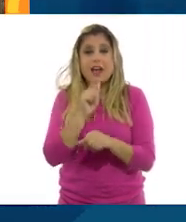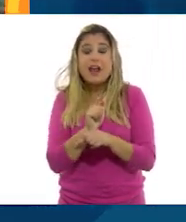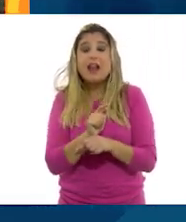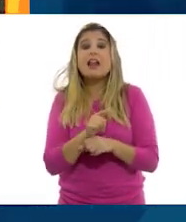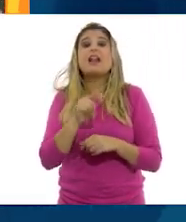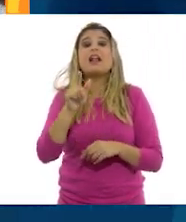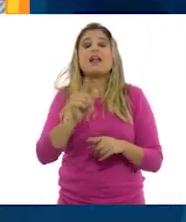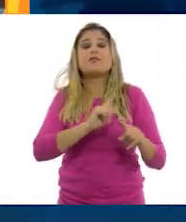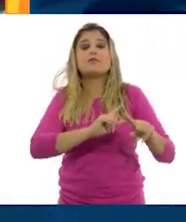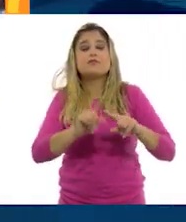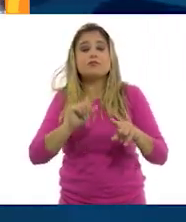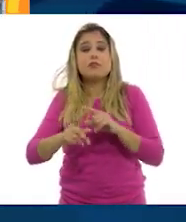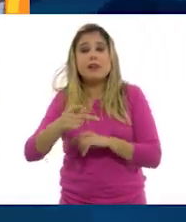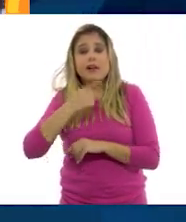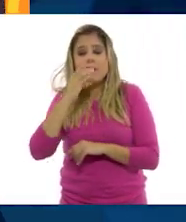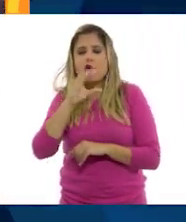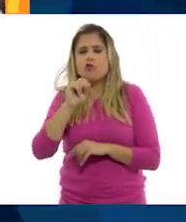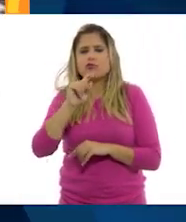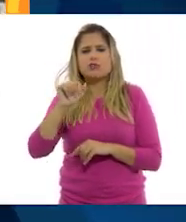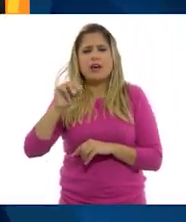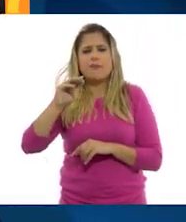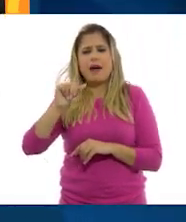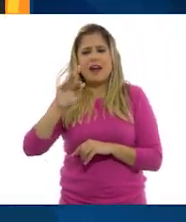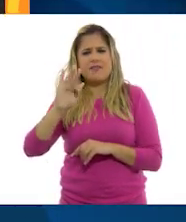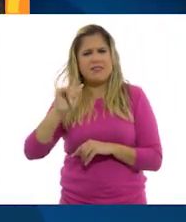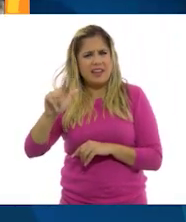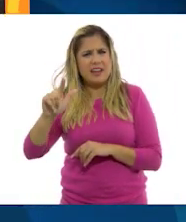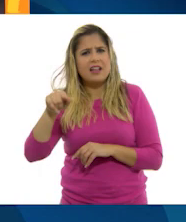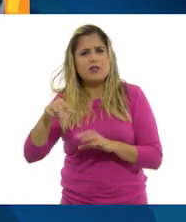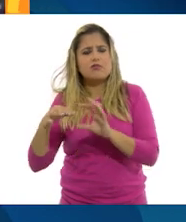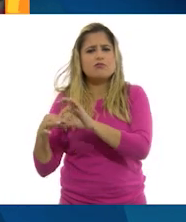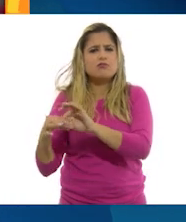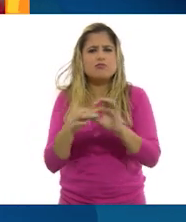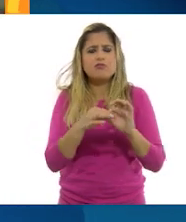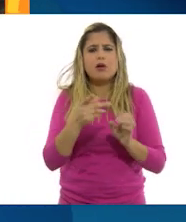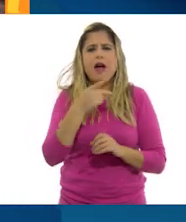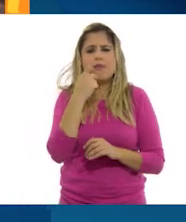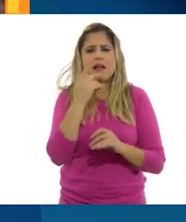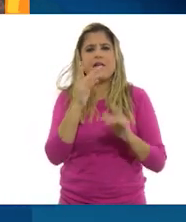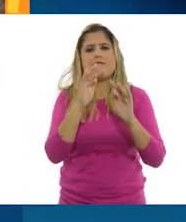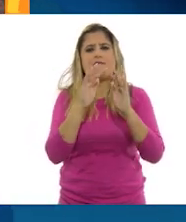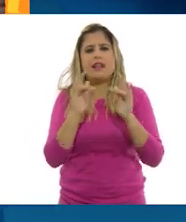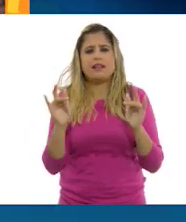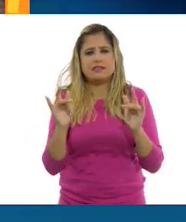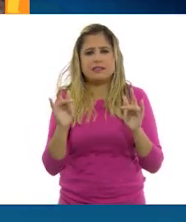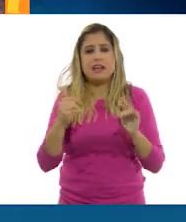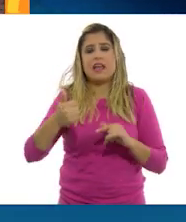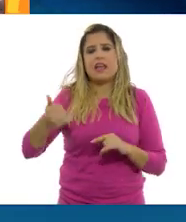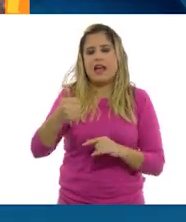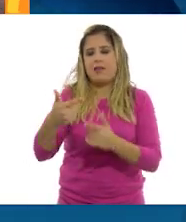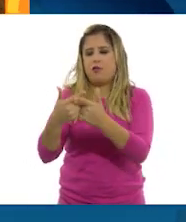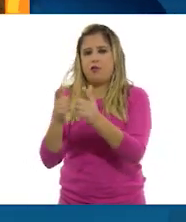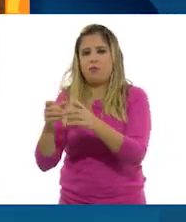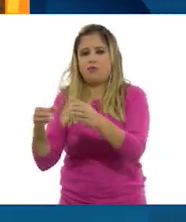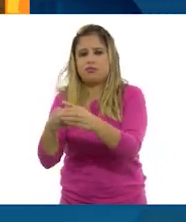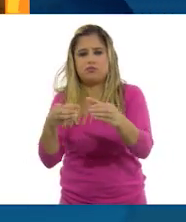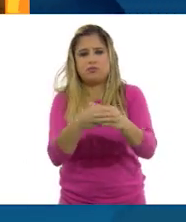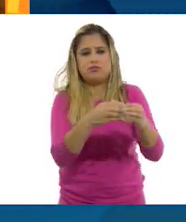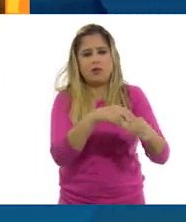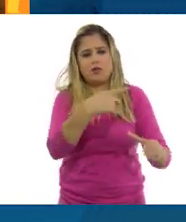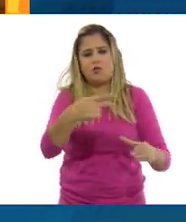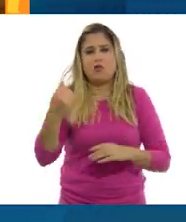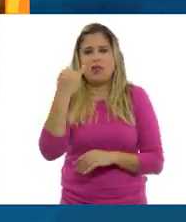marfilenses hablan en común o tienen en común el francés. Claro, cada etnia tiene su lengua,